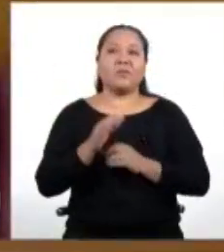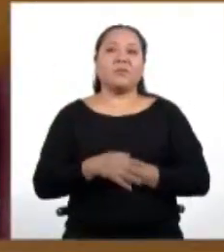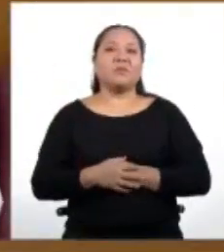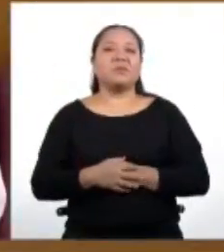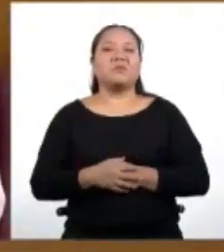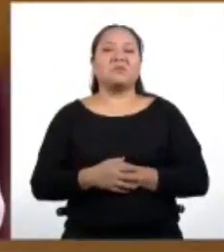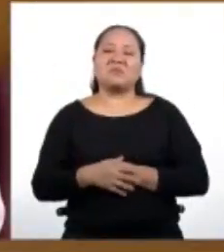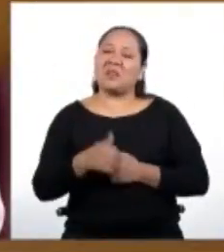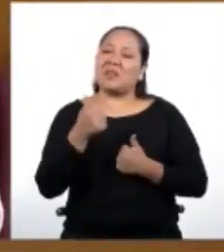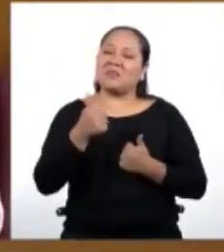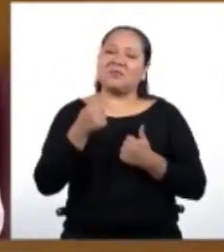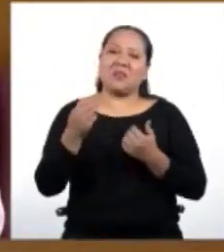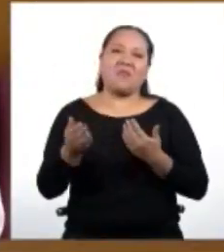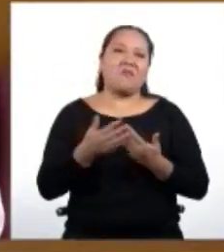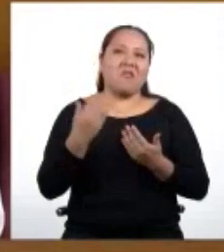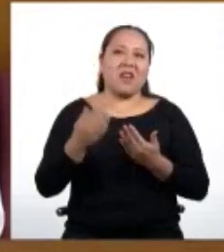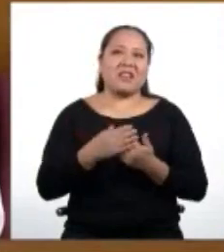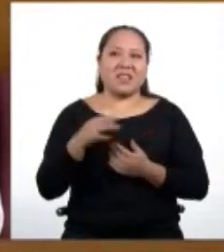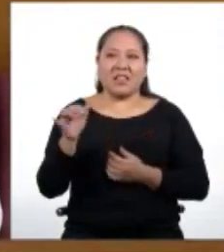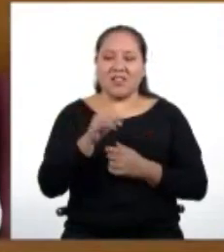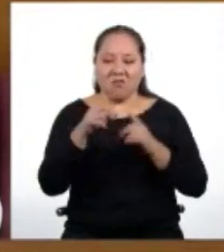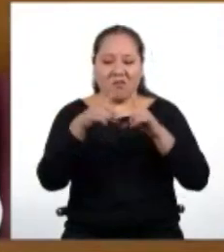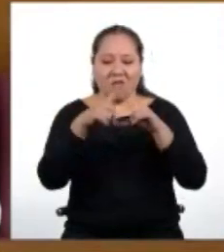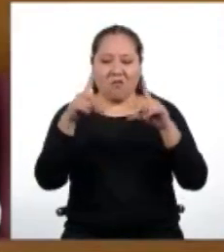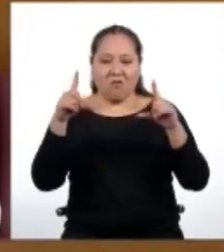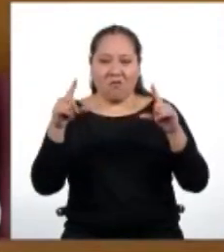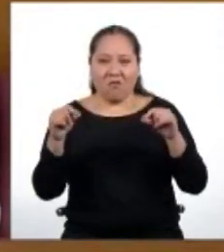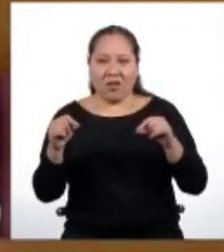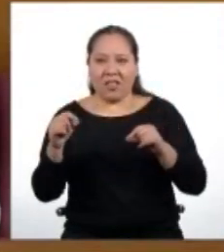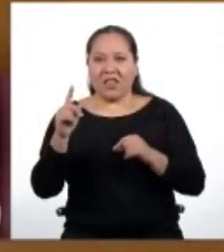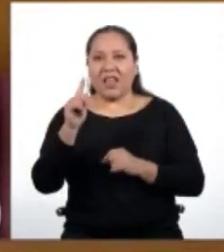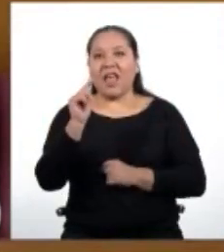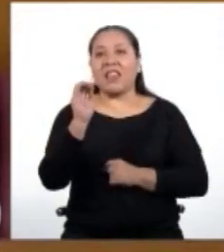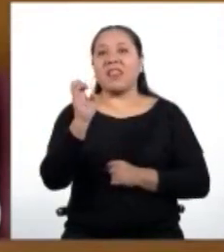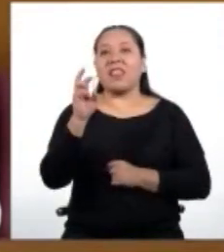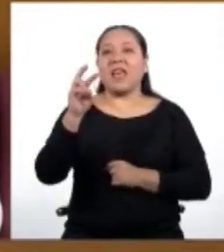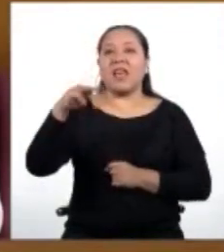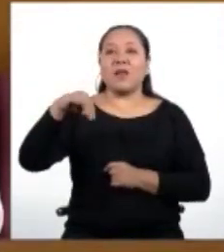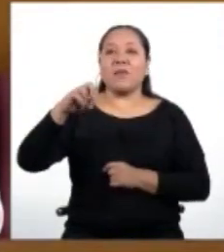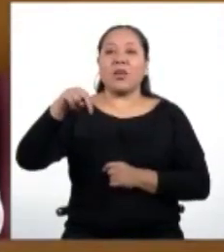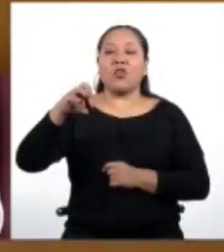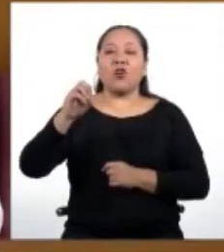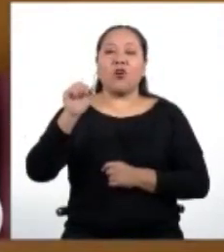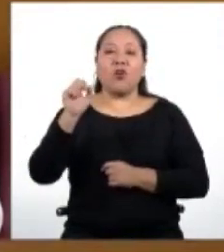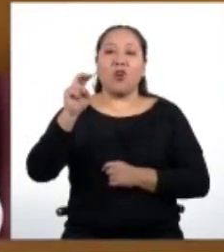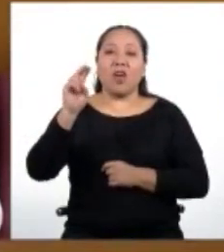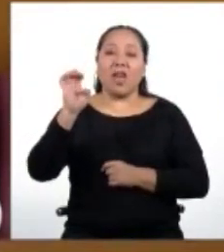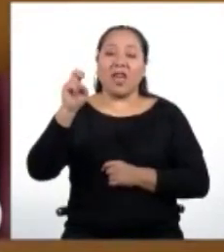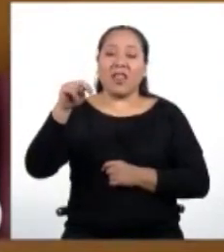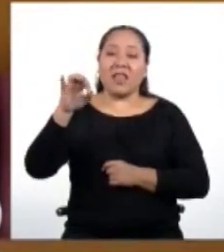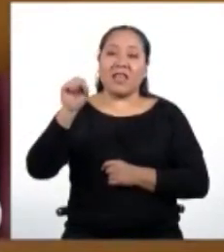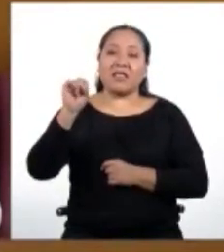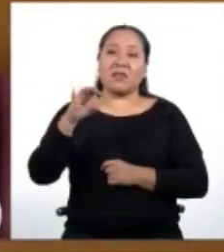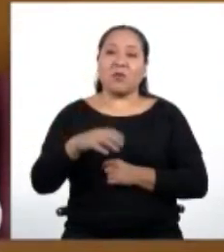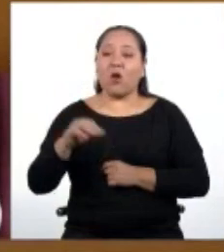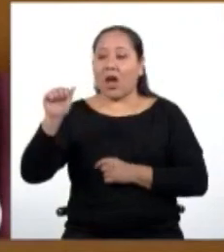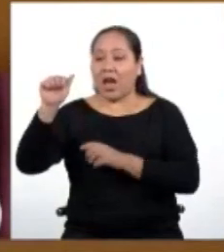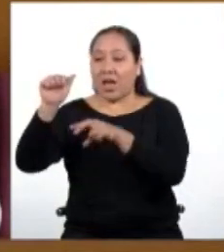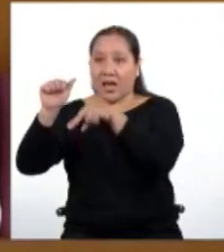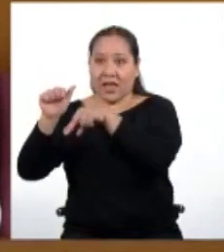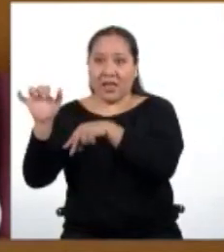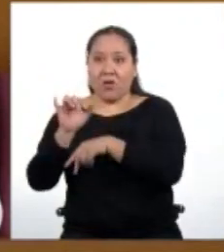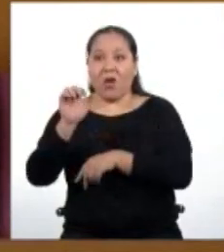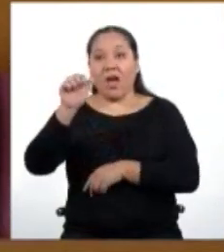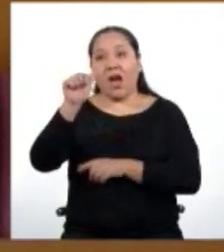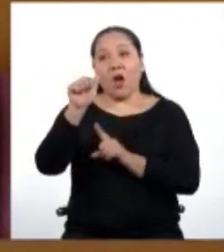Es tan sencilla como esta fórmula del término enésimo, Yanira. A sub n es igual a a sub